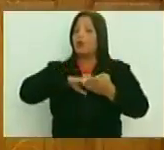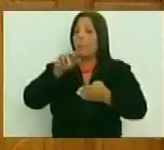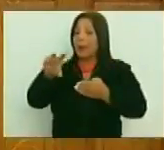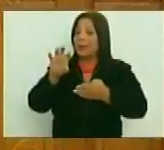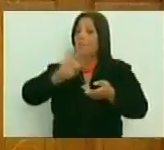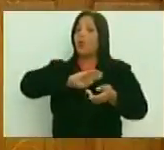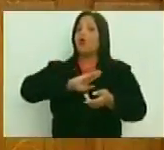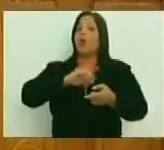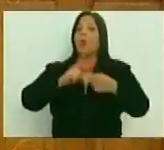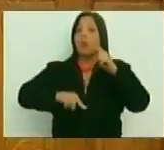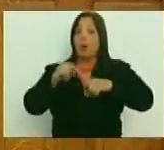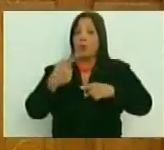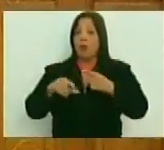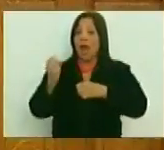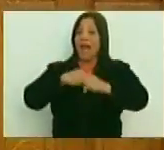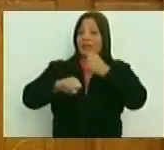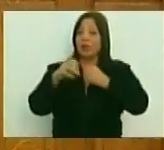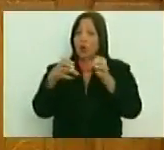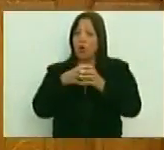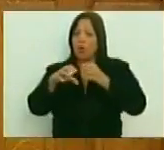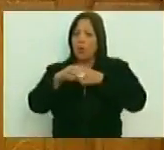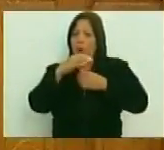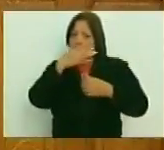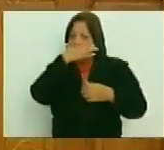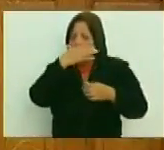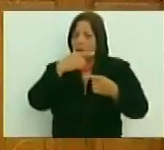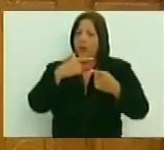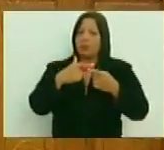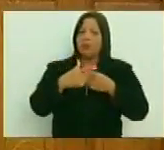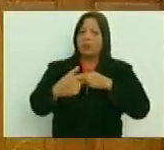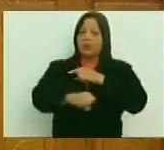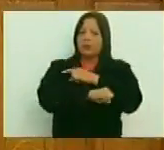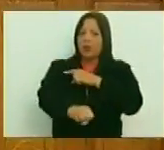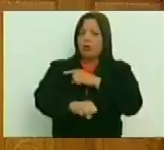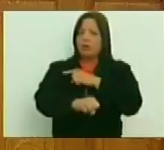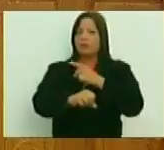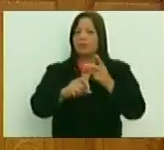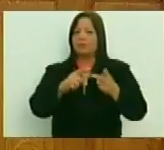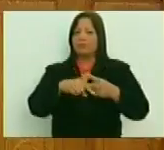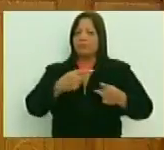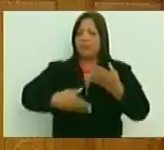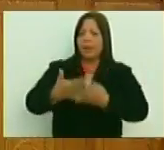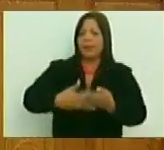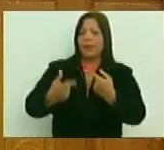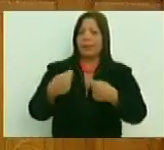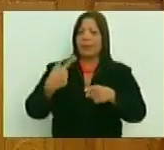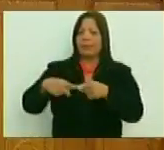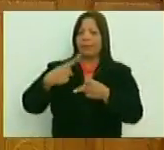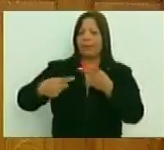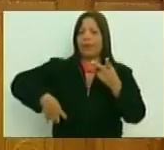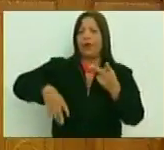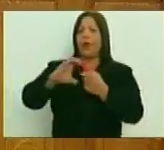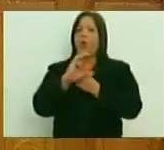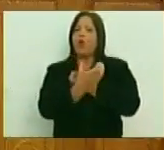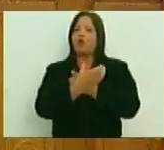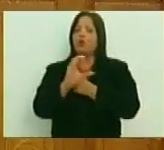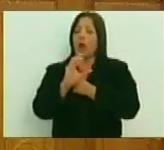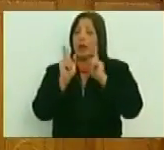cultural de las acciones de los grupos especializados en la sustracción y comercialización de bienes culturales.